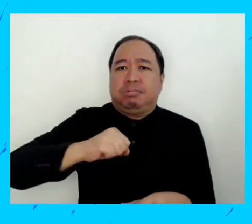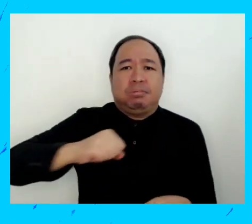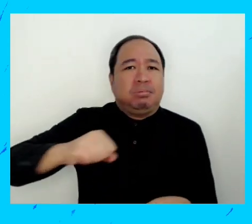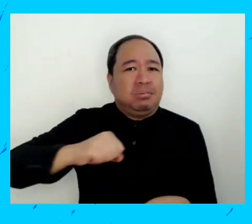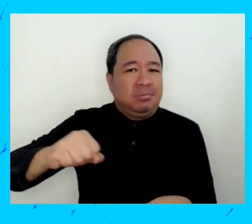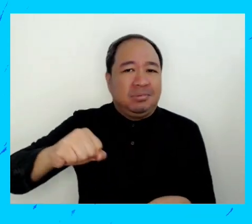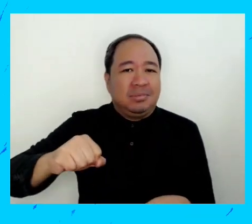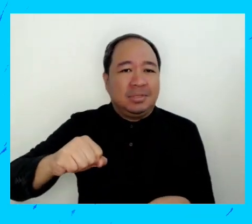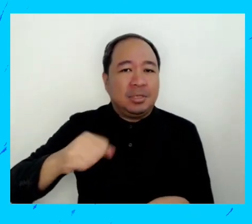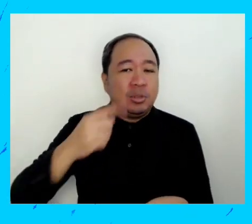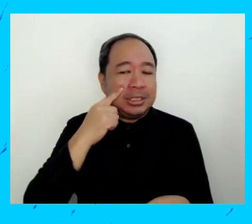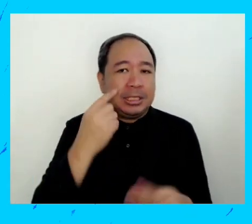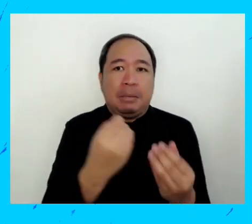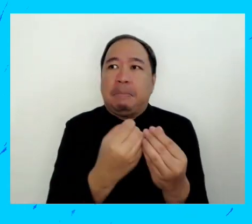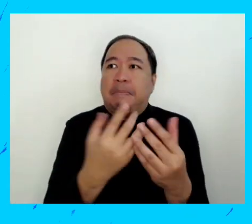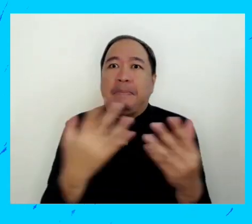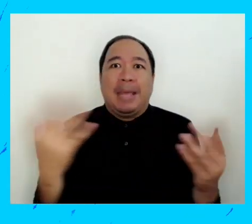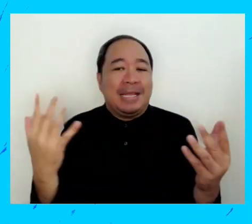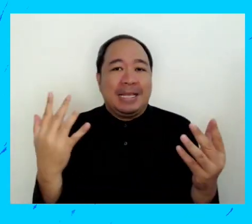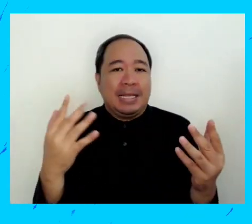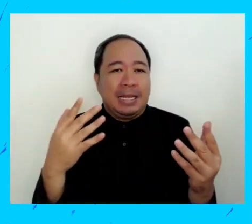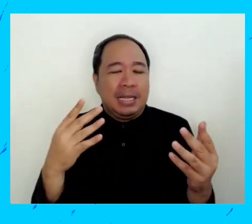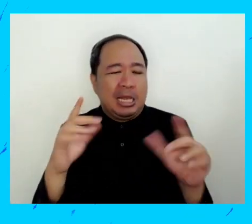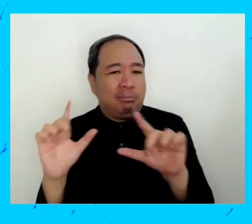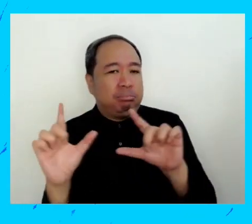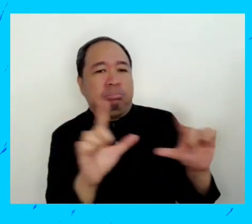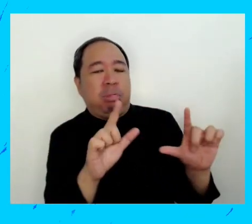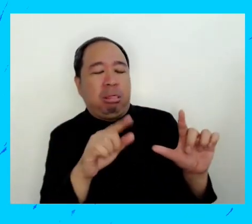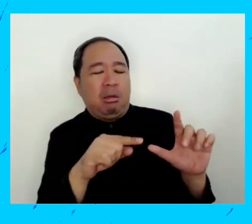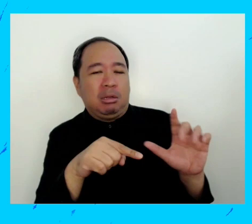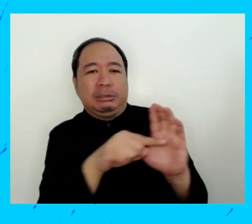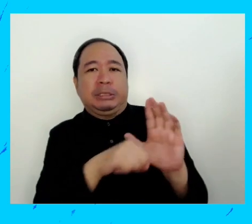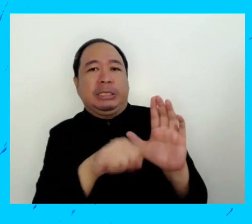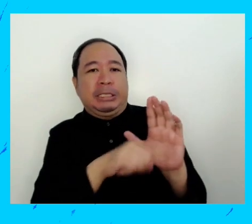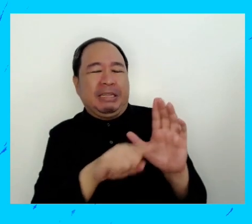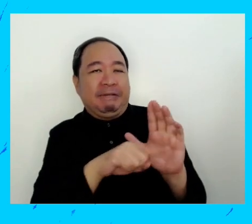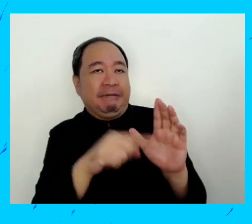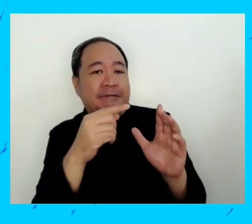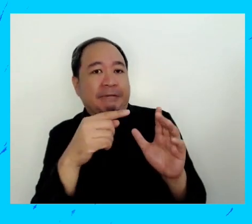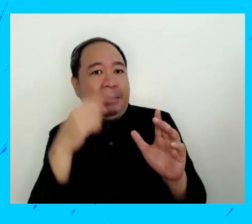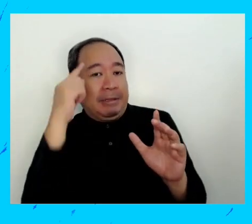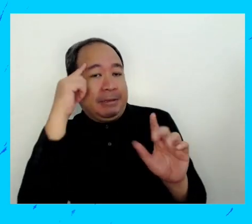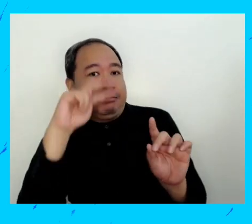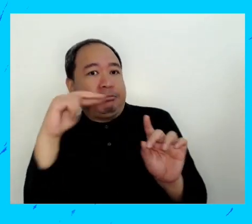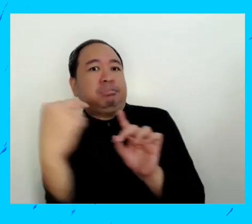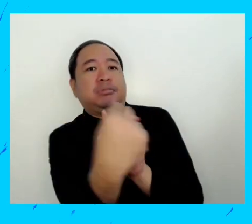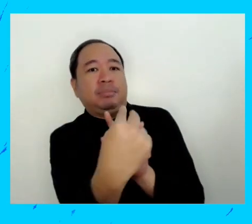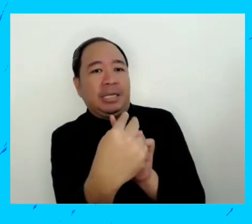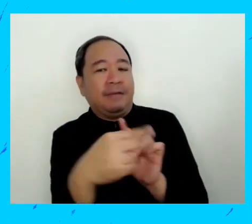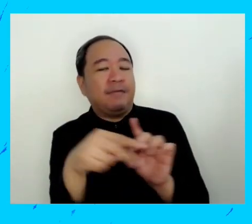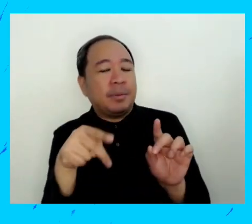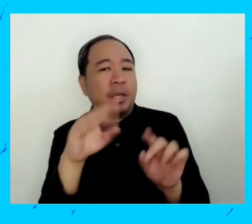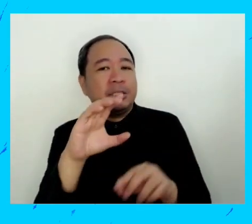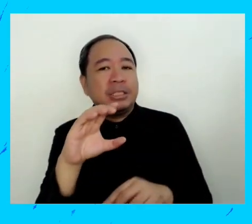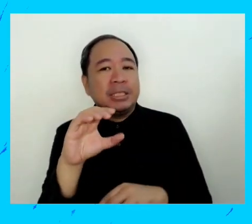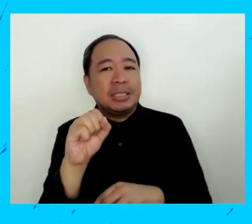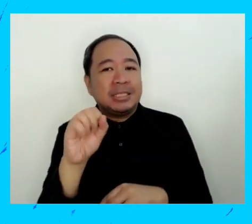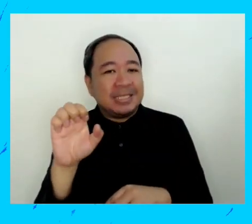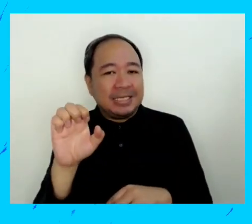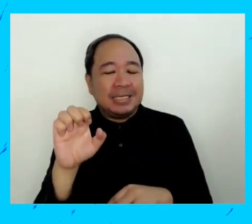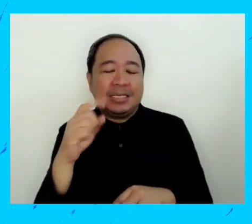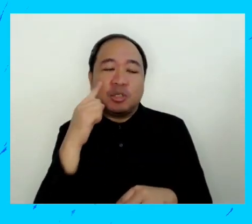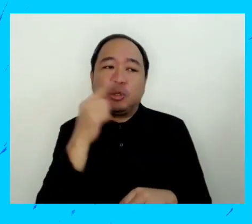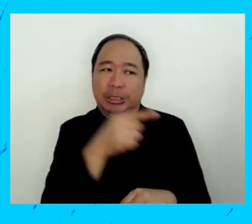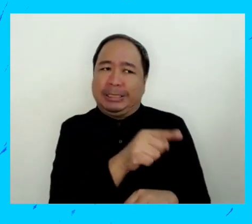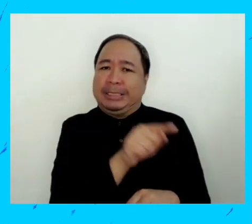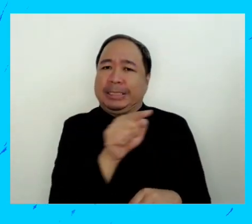No solamente profesores, pero hay que entender que hay muchos, bueno, hay